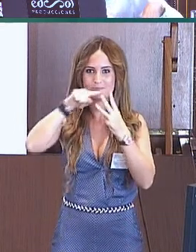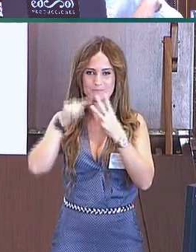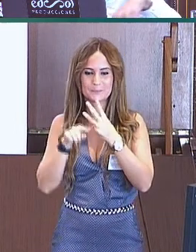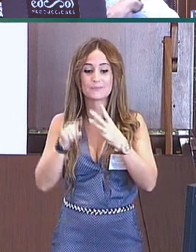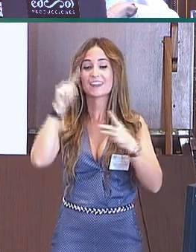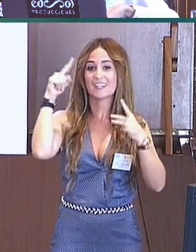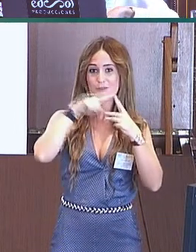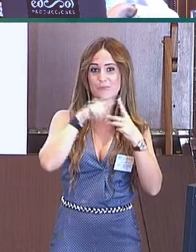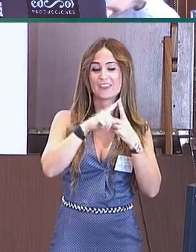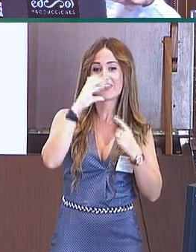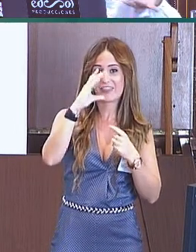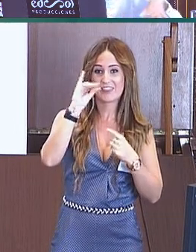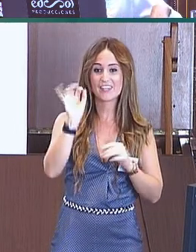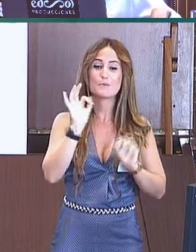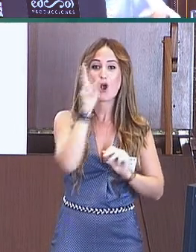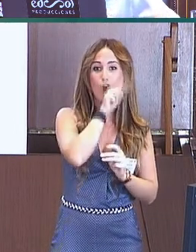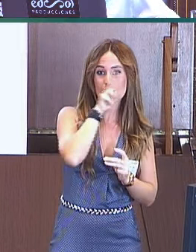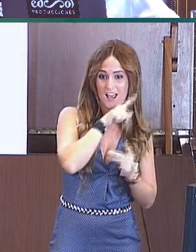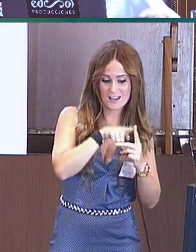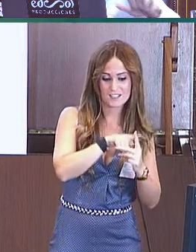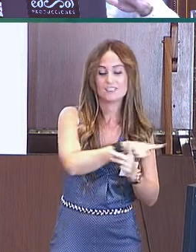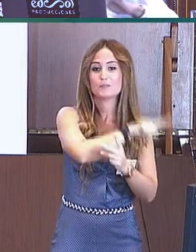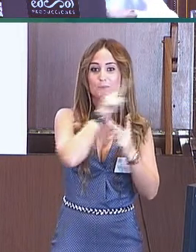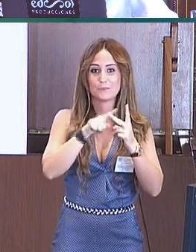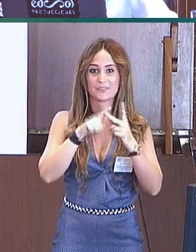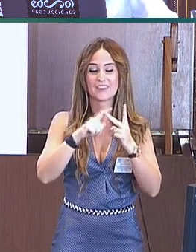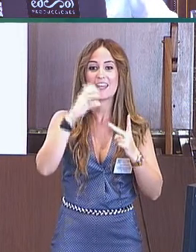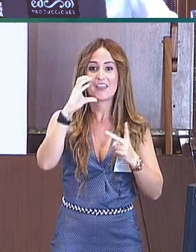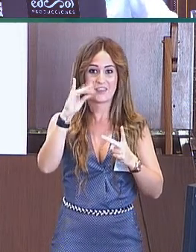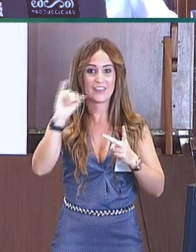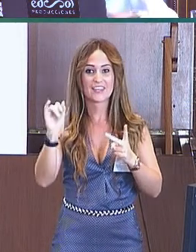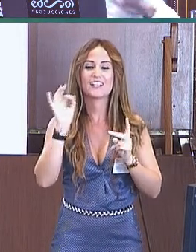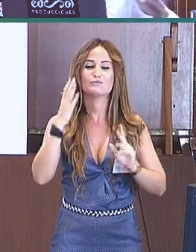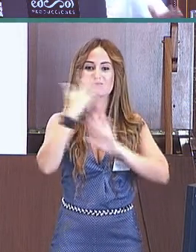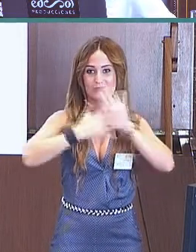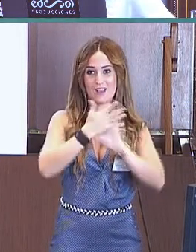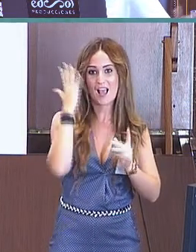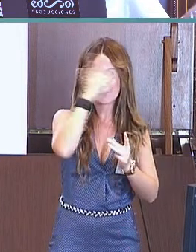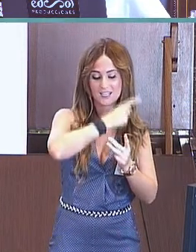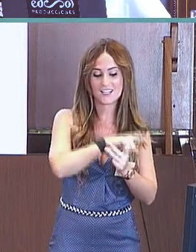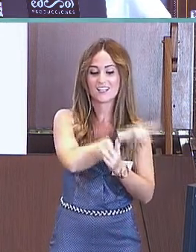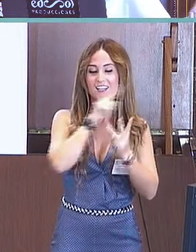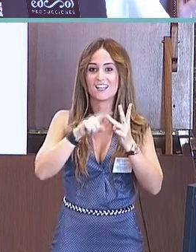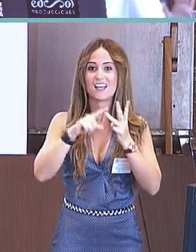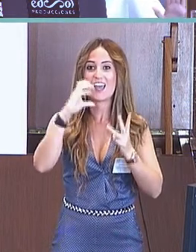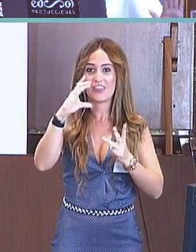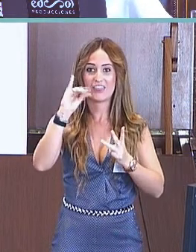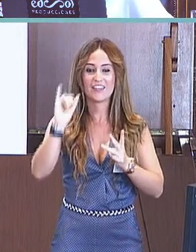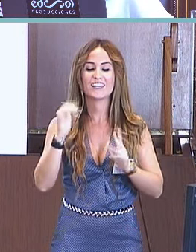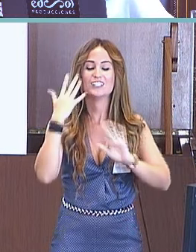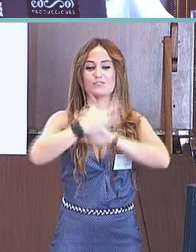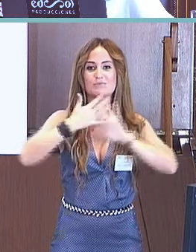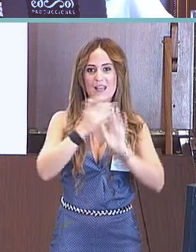adaptaciones que previamente se han hecho con la lengua de signos americanos y con la lengua de signos británicas, y, además, con la adaptación del CDI